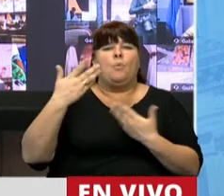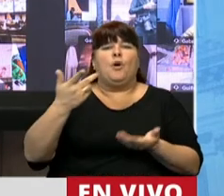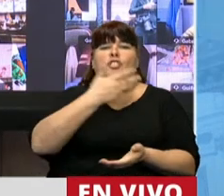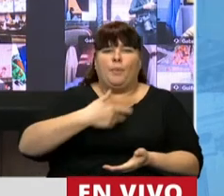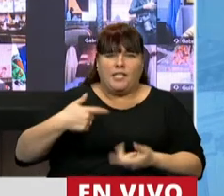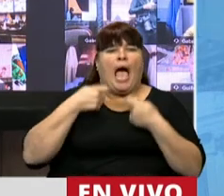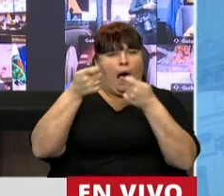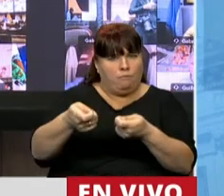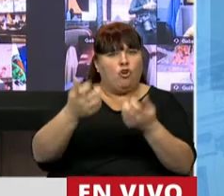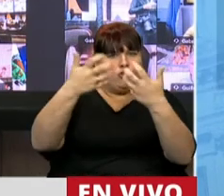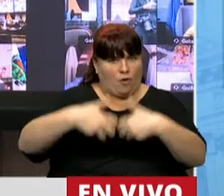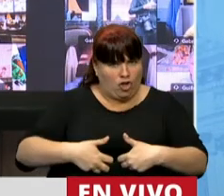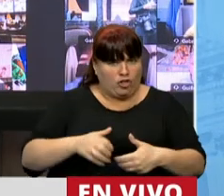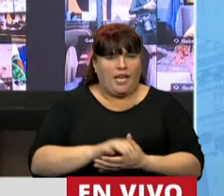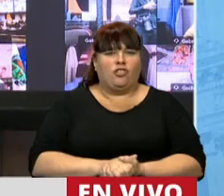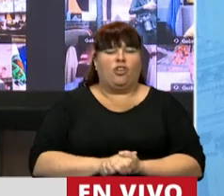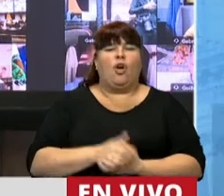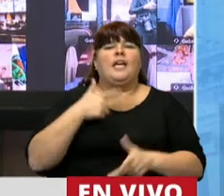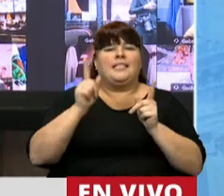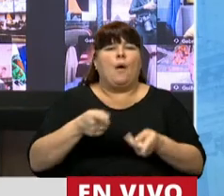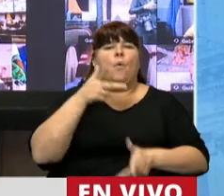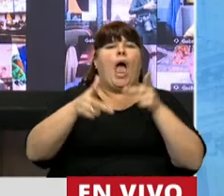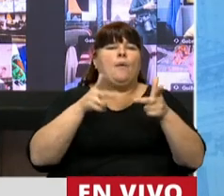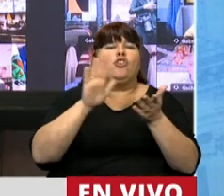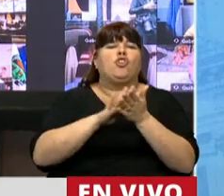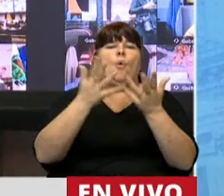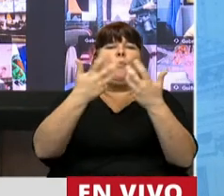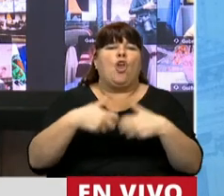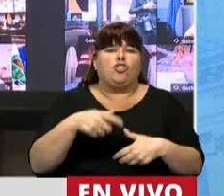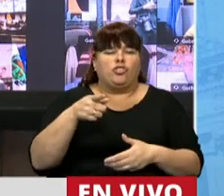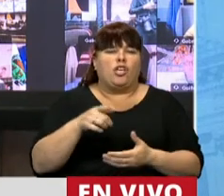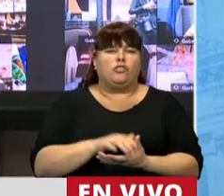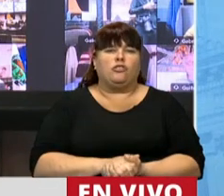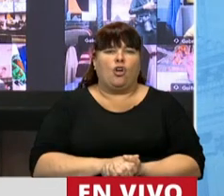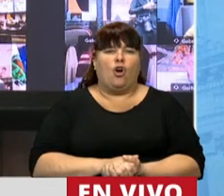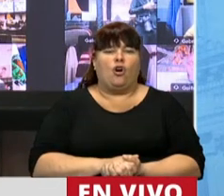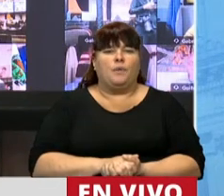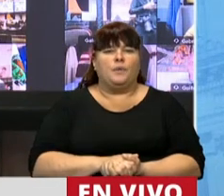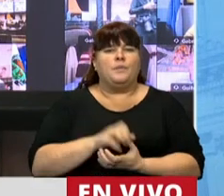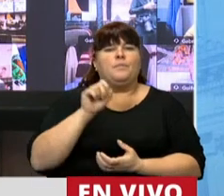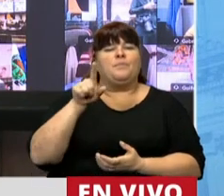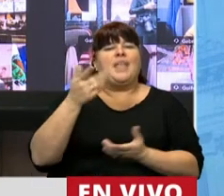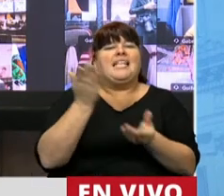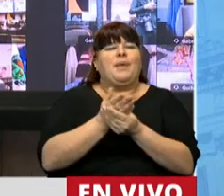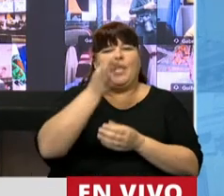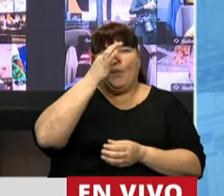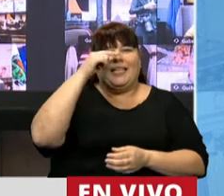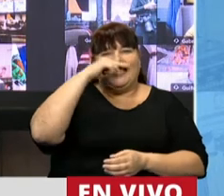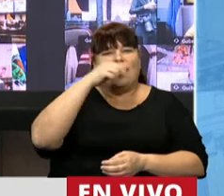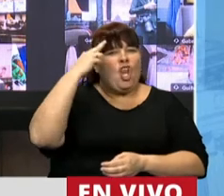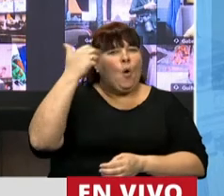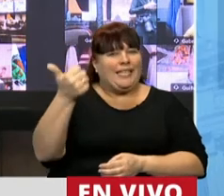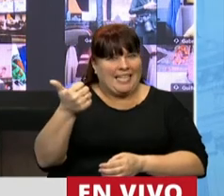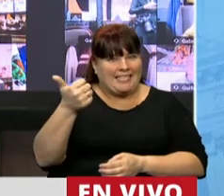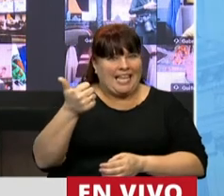vamos a convencer este proyecto y me voy a referir también al proyecto que tiene el expediente 2796,